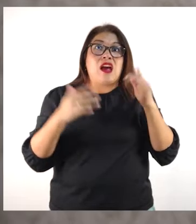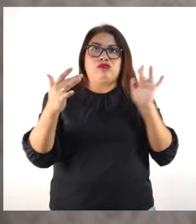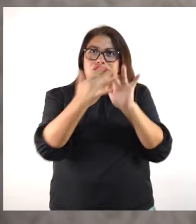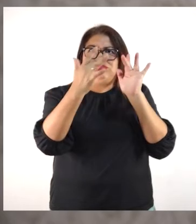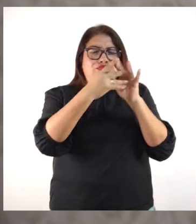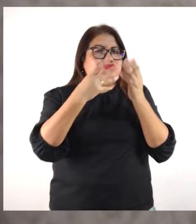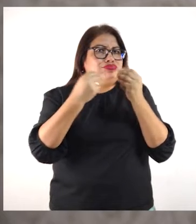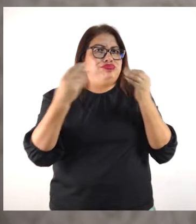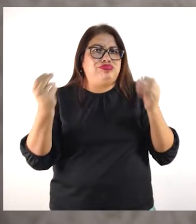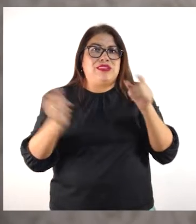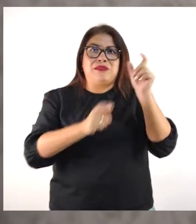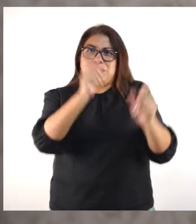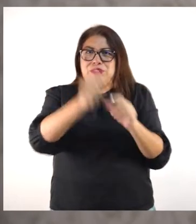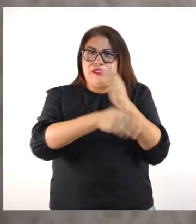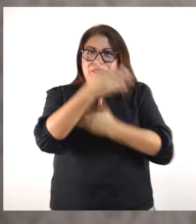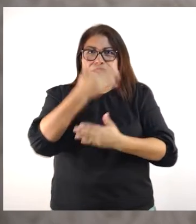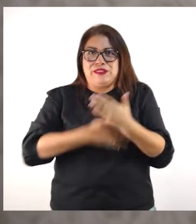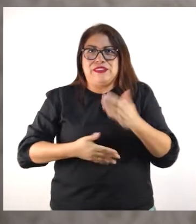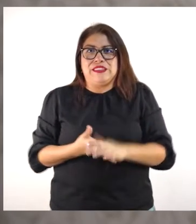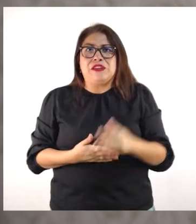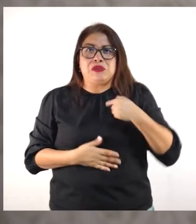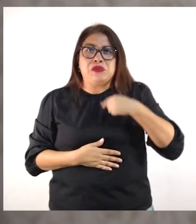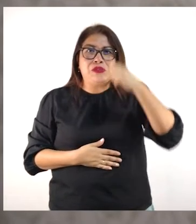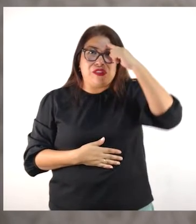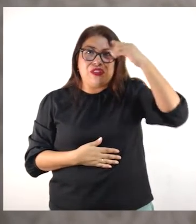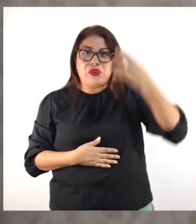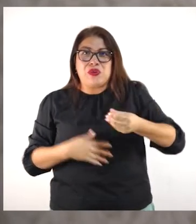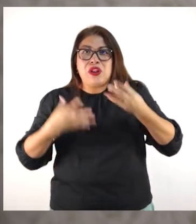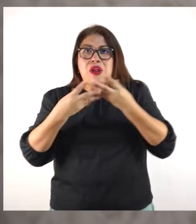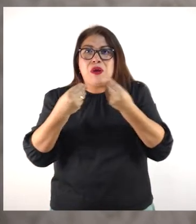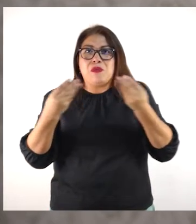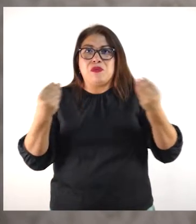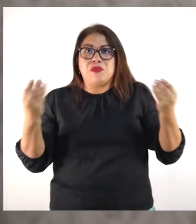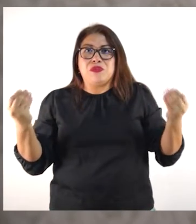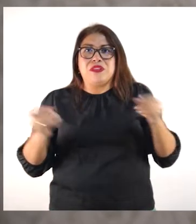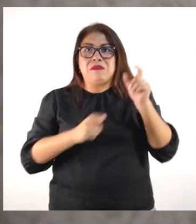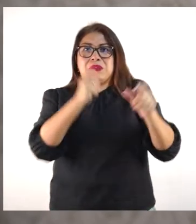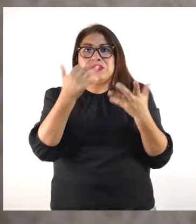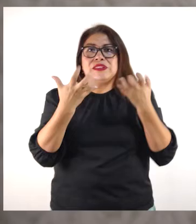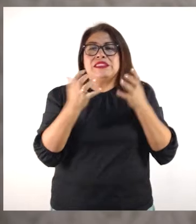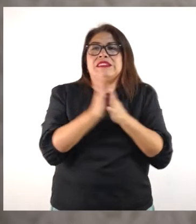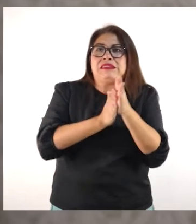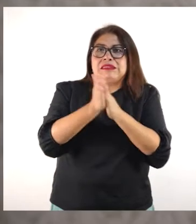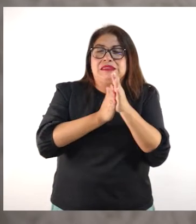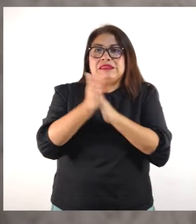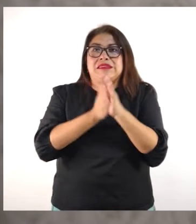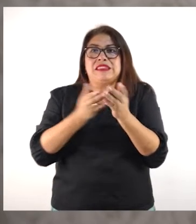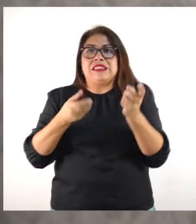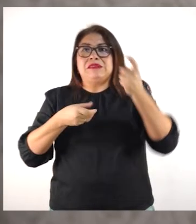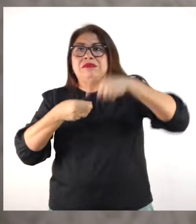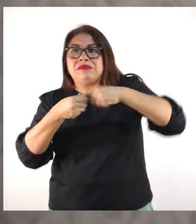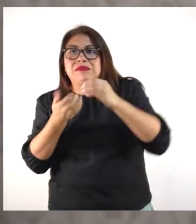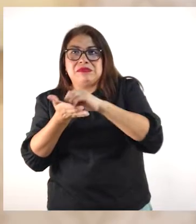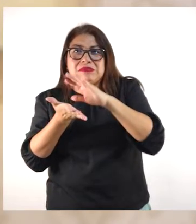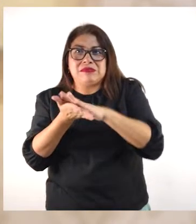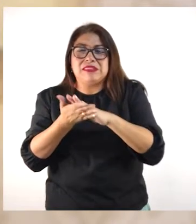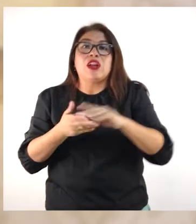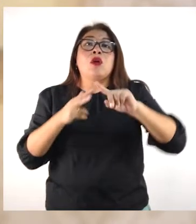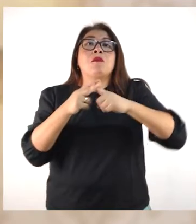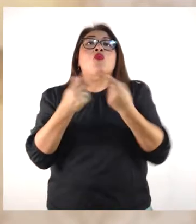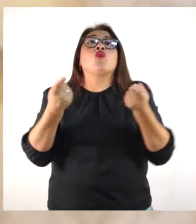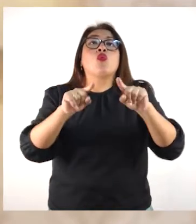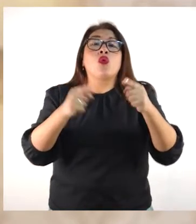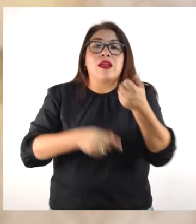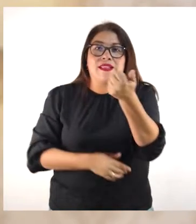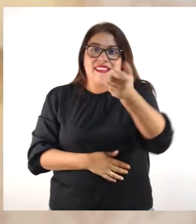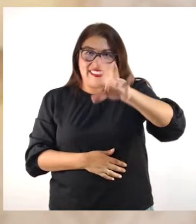personas con discapacidad y yo estoy seguro que muchos ya están buscando que inscribirse. ¿Cuándo empieza el... El lunes